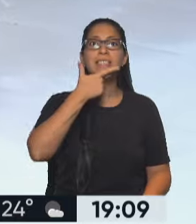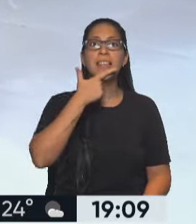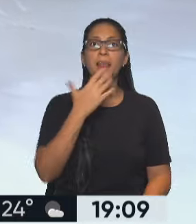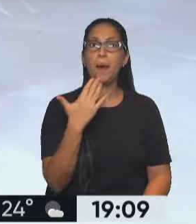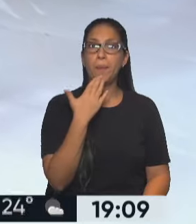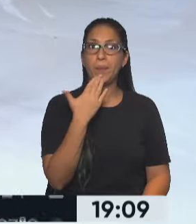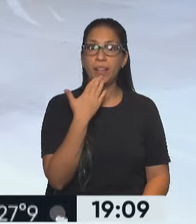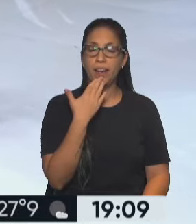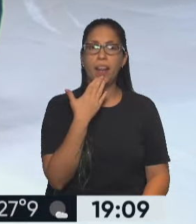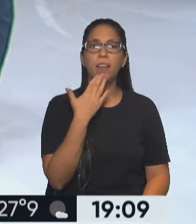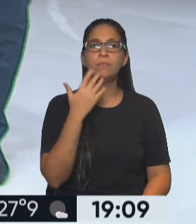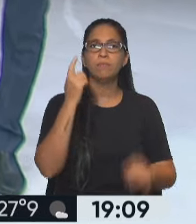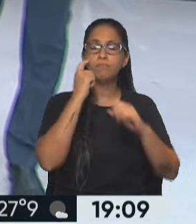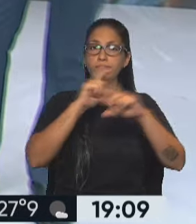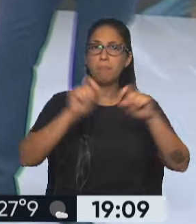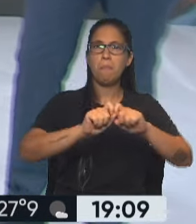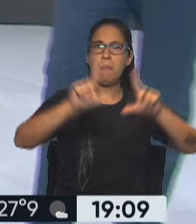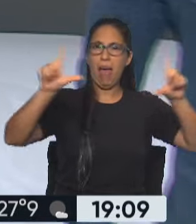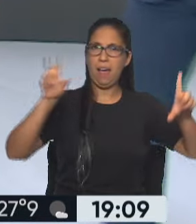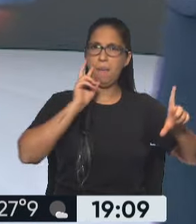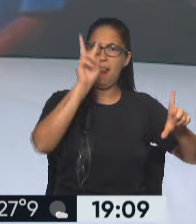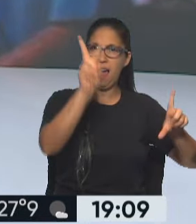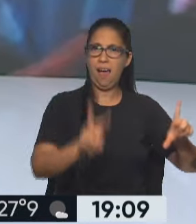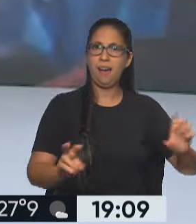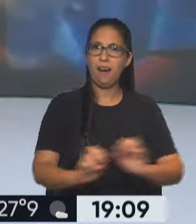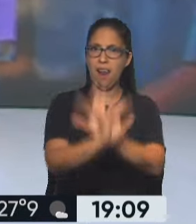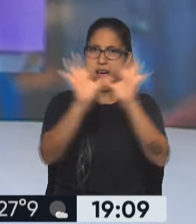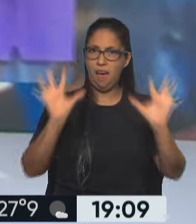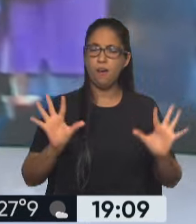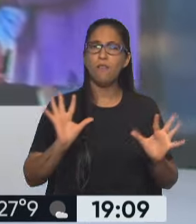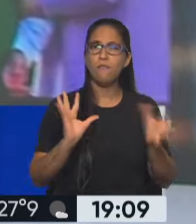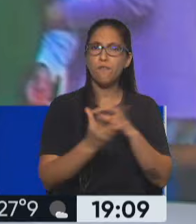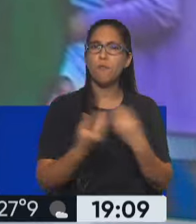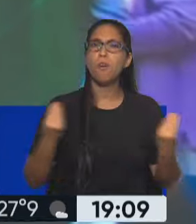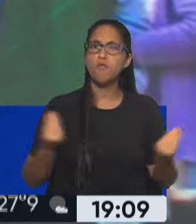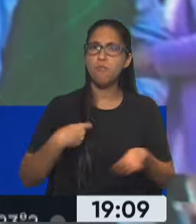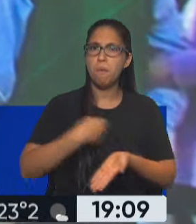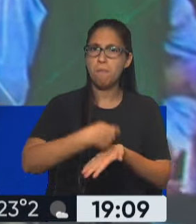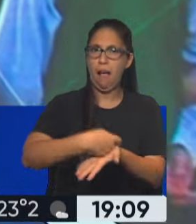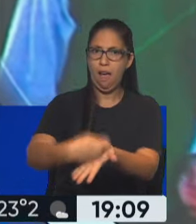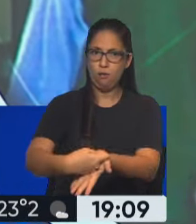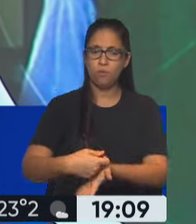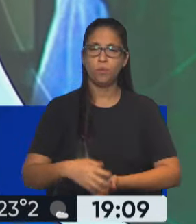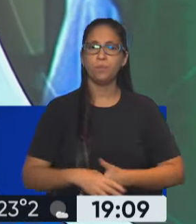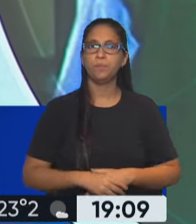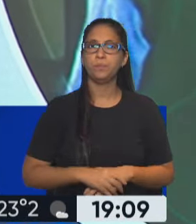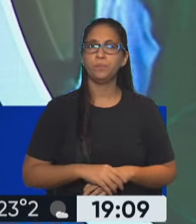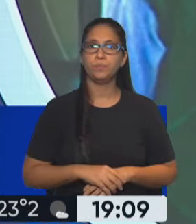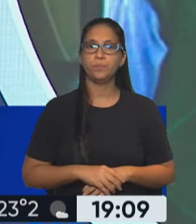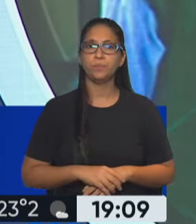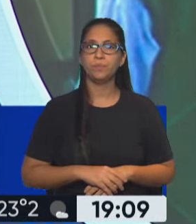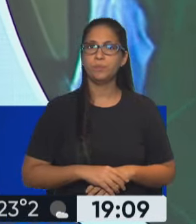abril. Atención, tenemos placas para ir explicando de qué manera se van a concretar estos pagos. Justamente, decíamos,